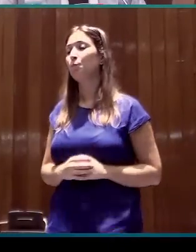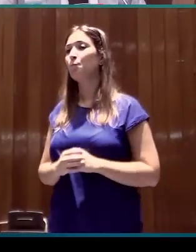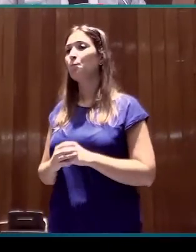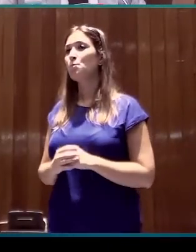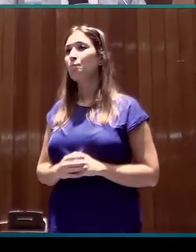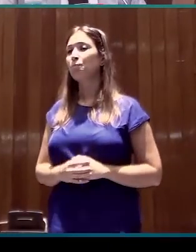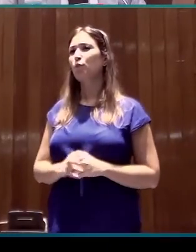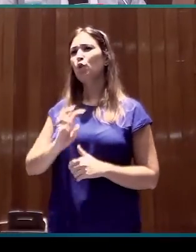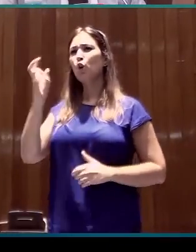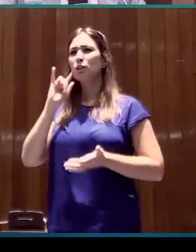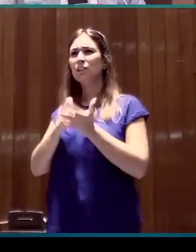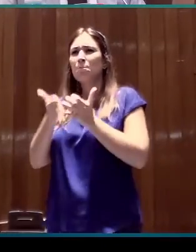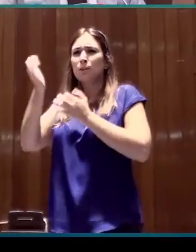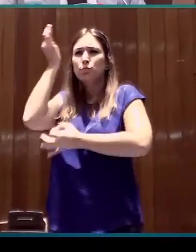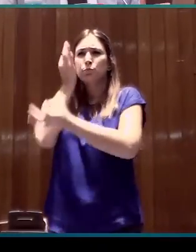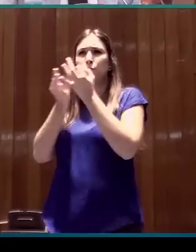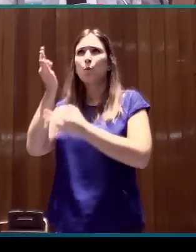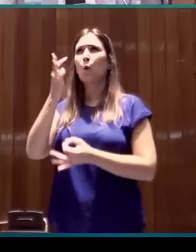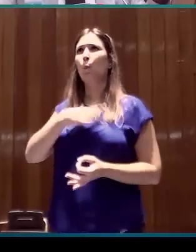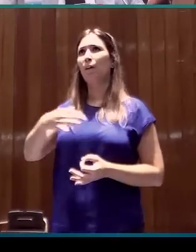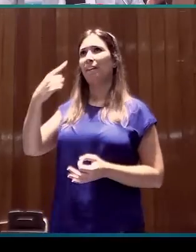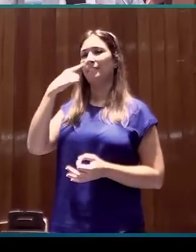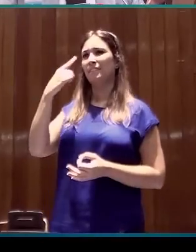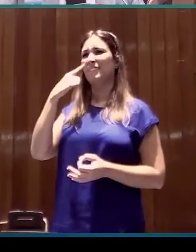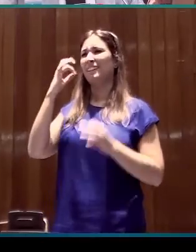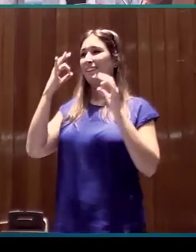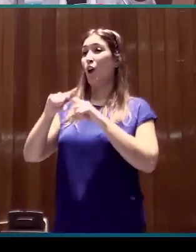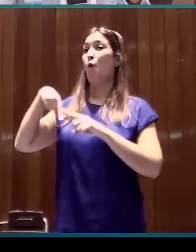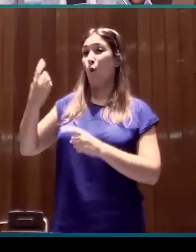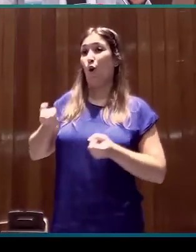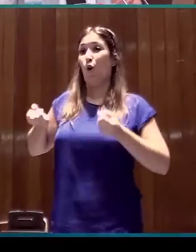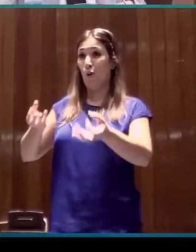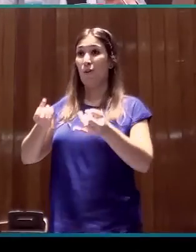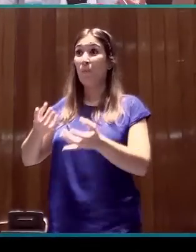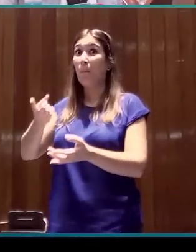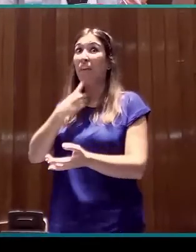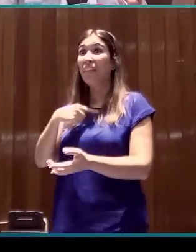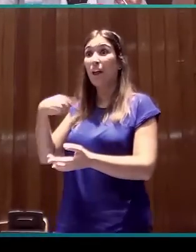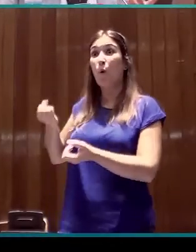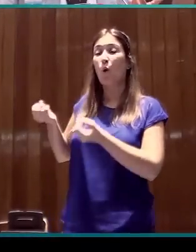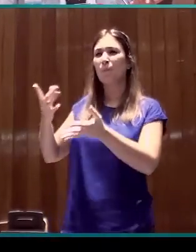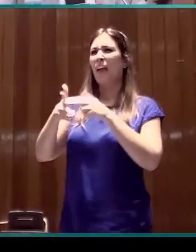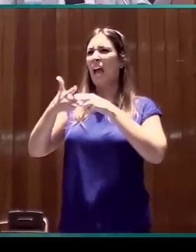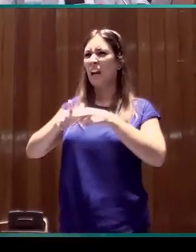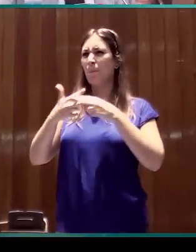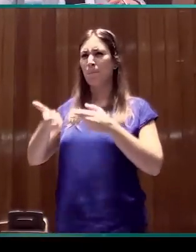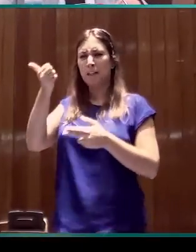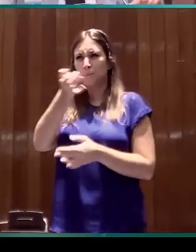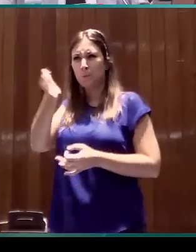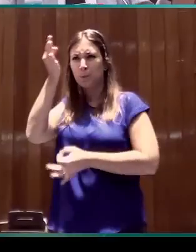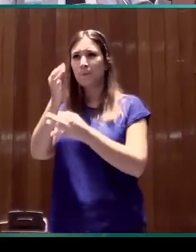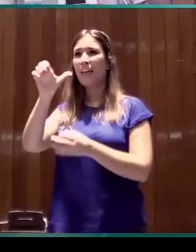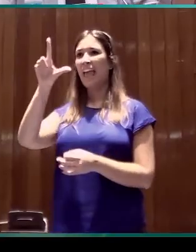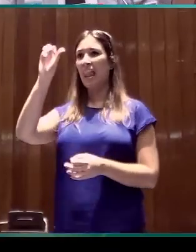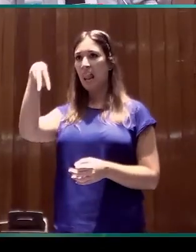sistema más sofisticado es el que pueden encontrar y del cual se hablará posteriormente, por lo que tengo entendido, herramientas mucho más sofisticadas como el AN,